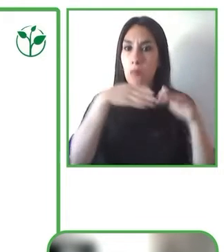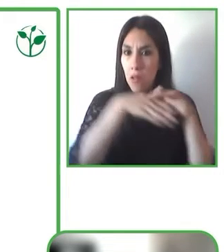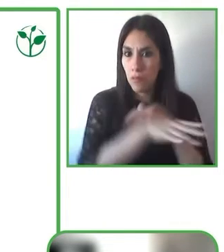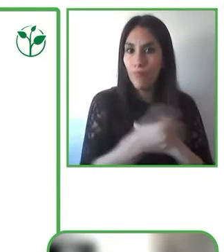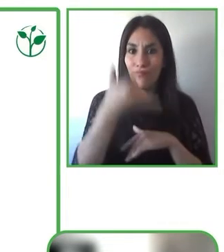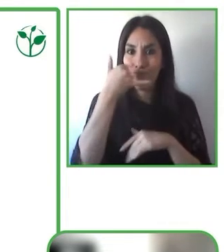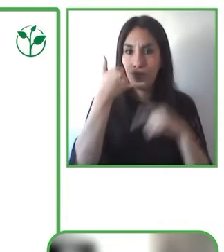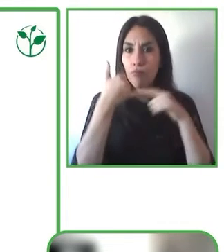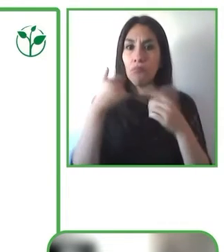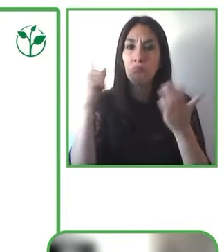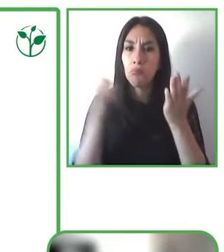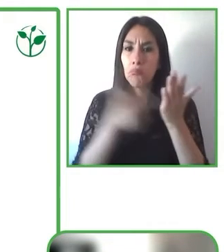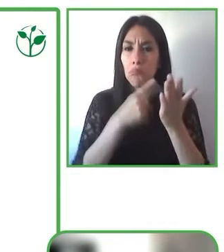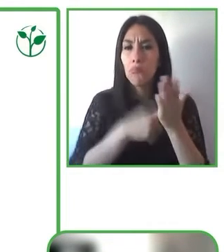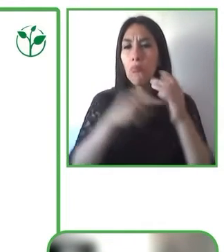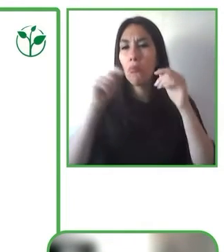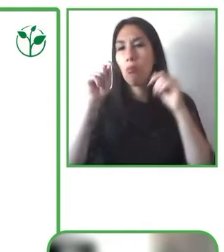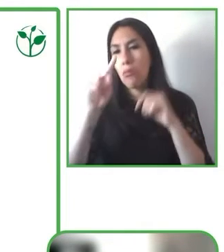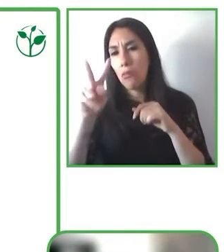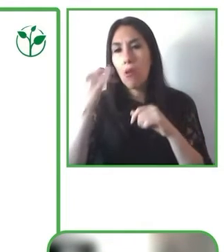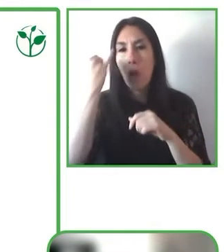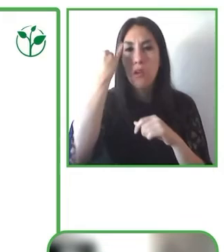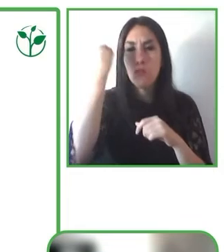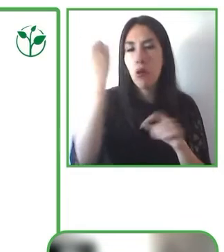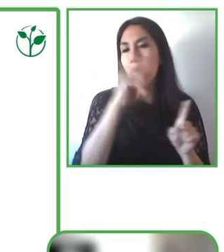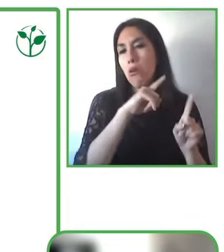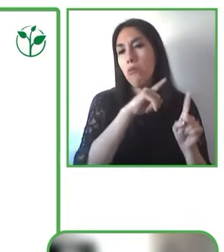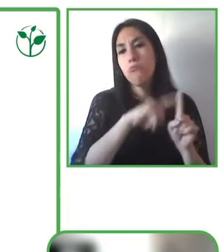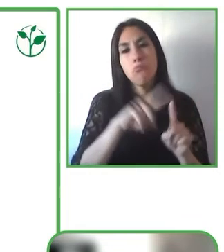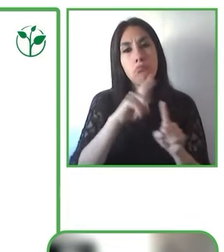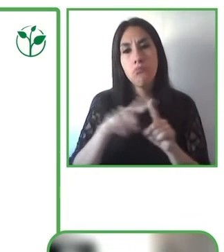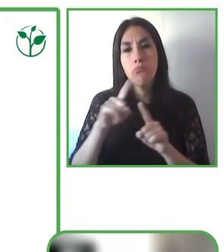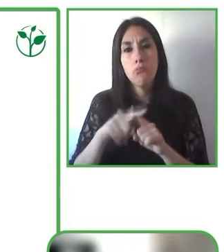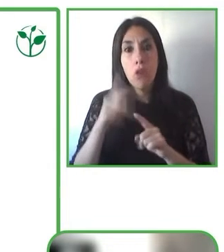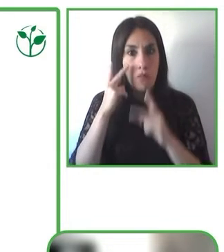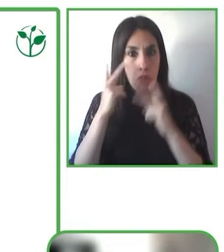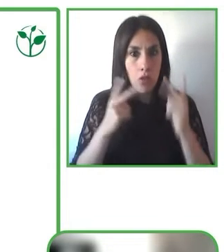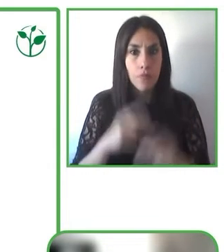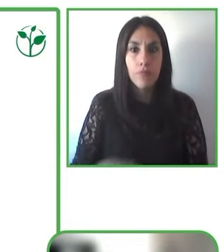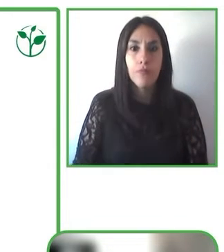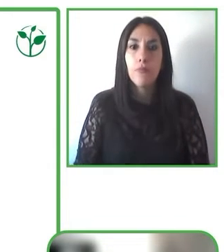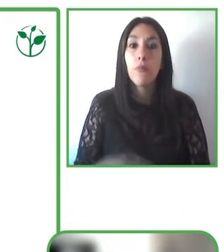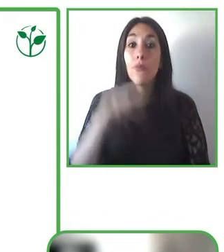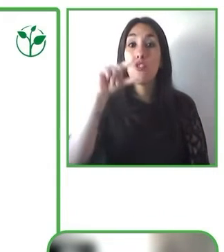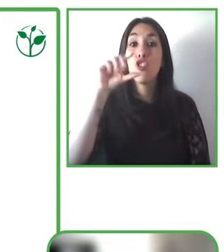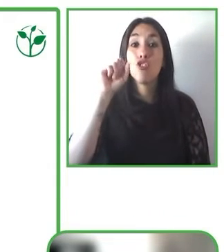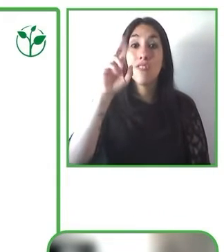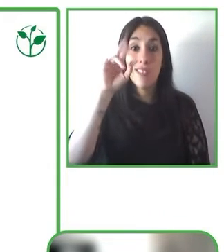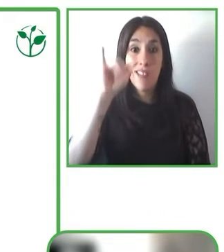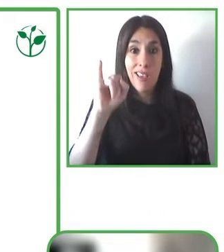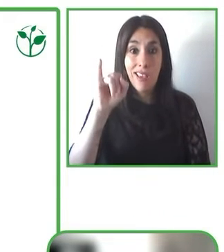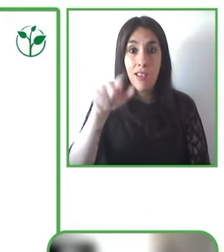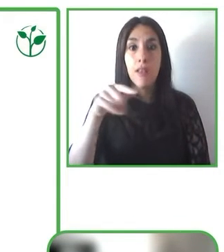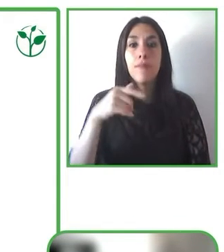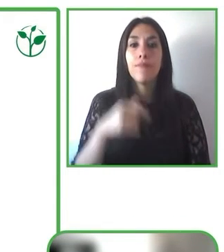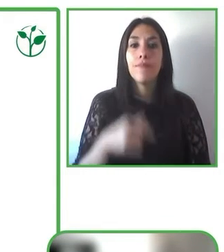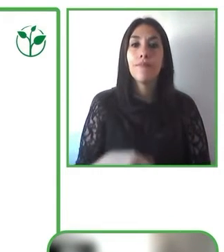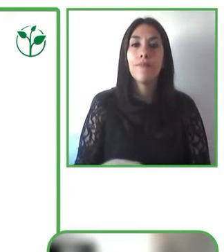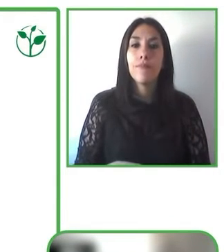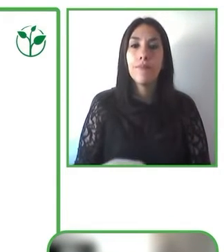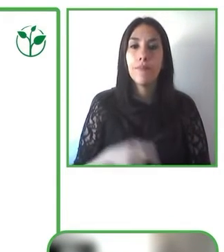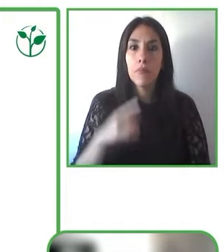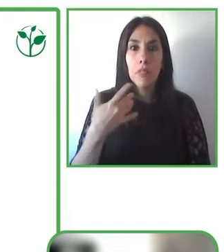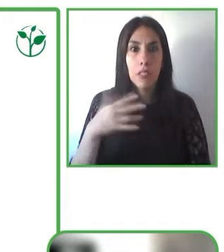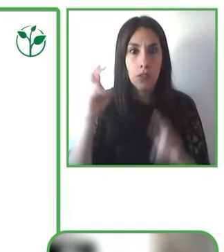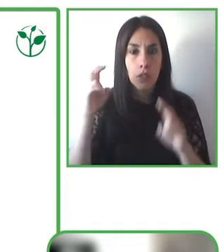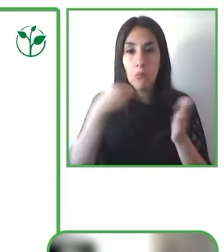tener un rol en los programas de compra en distintas áreas. Entonces, eso de